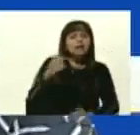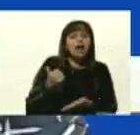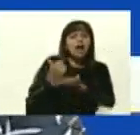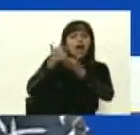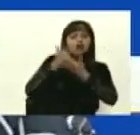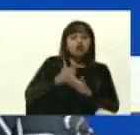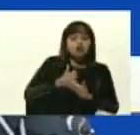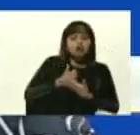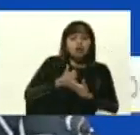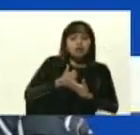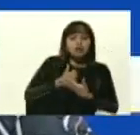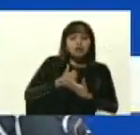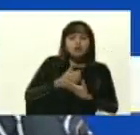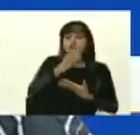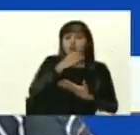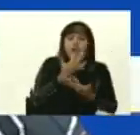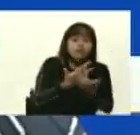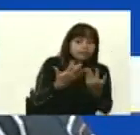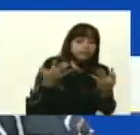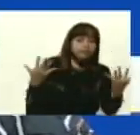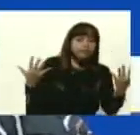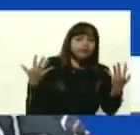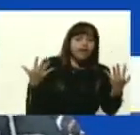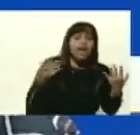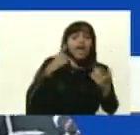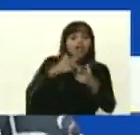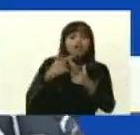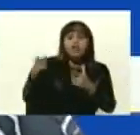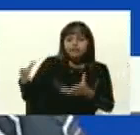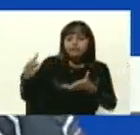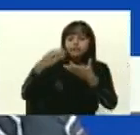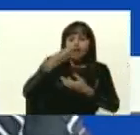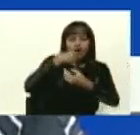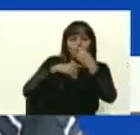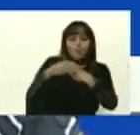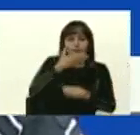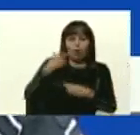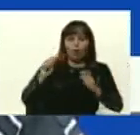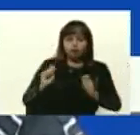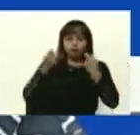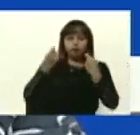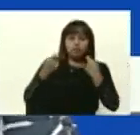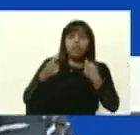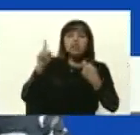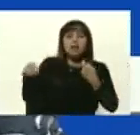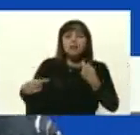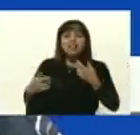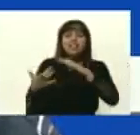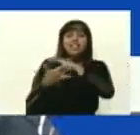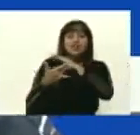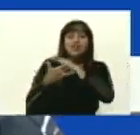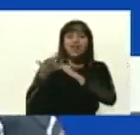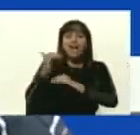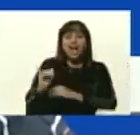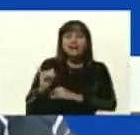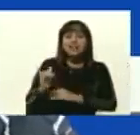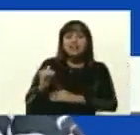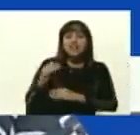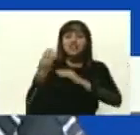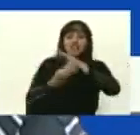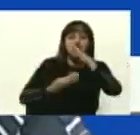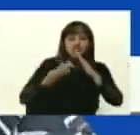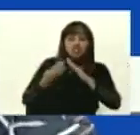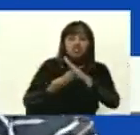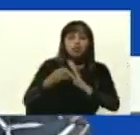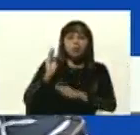los nutrientes cuando el pastizal no lo puede proveer. Y aparte, incluyendo las nanotecnologías, lo hace mucho más biodisponible. Es decir, el